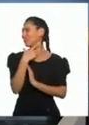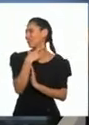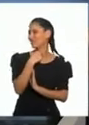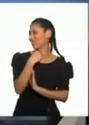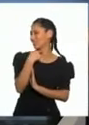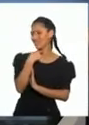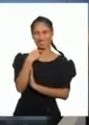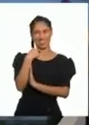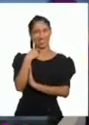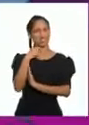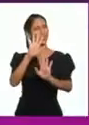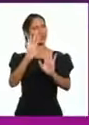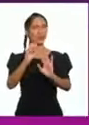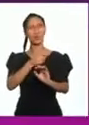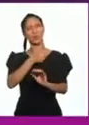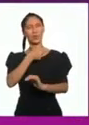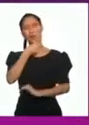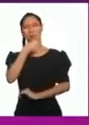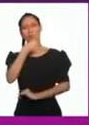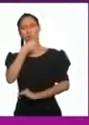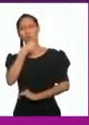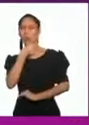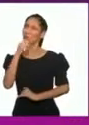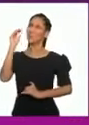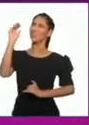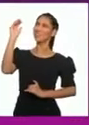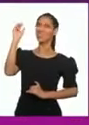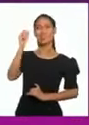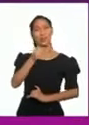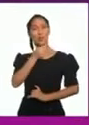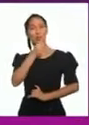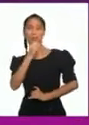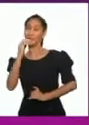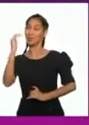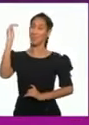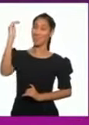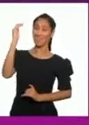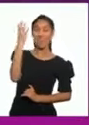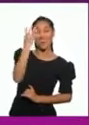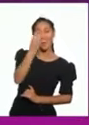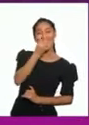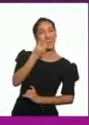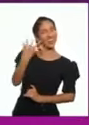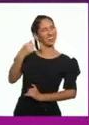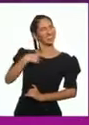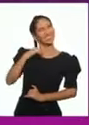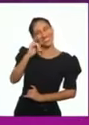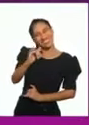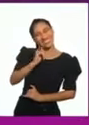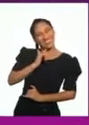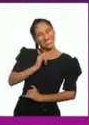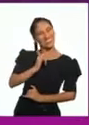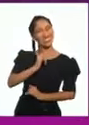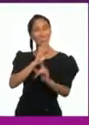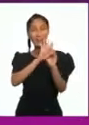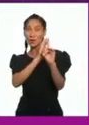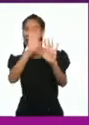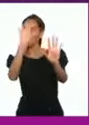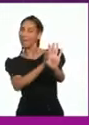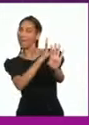los valses que canta! ¡Ay! ¡A mí también me encanta Lucha